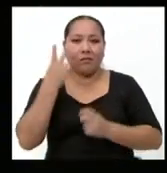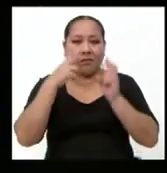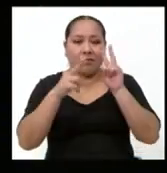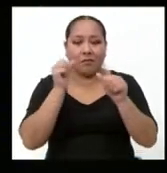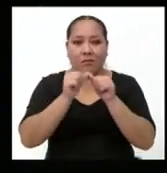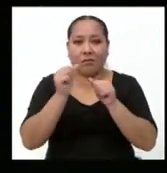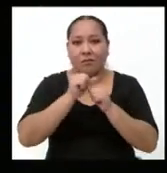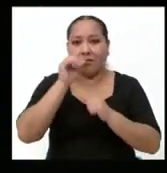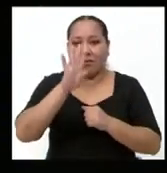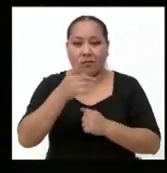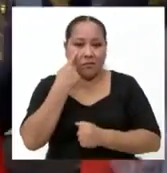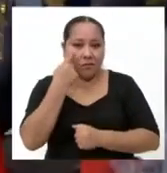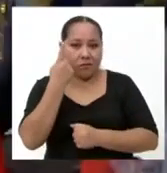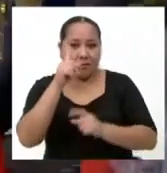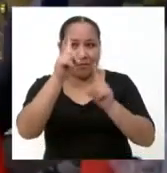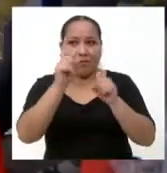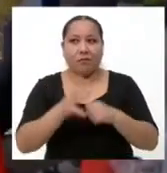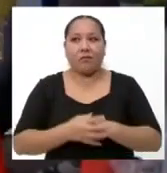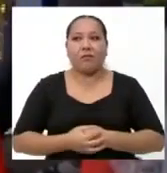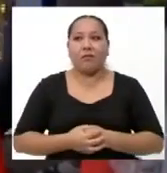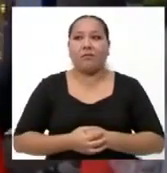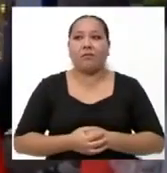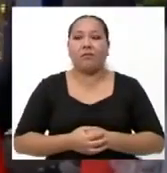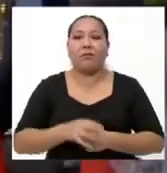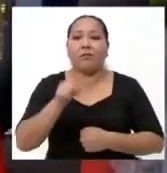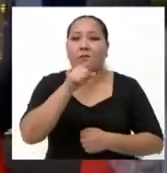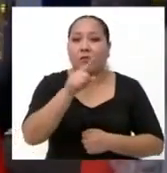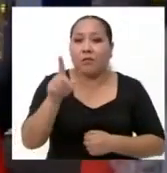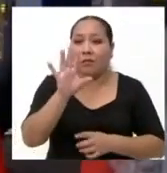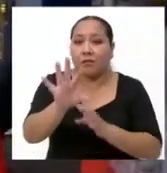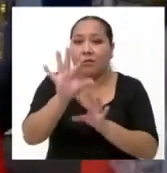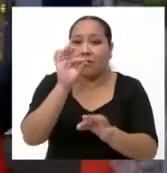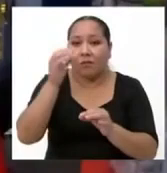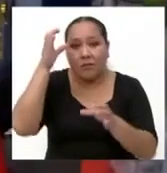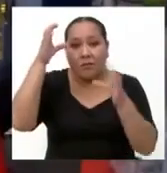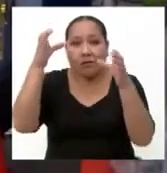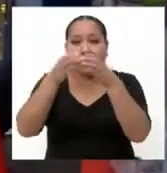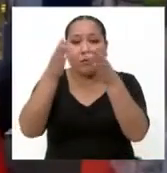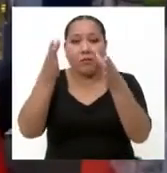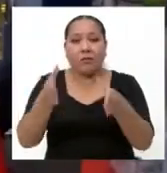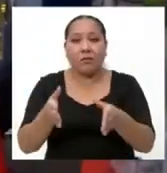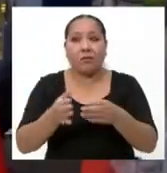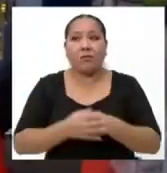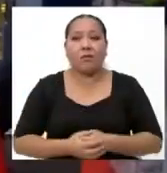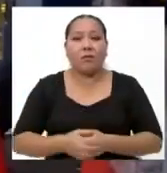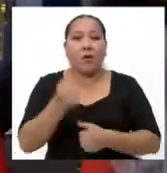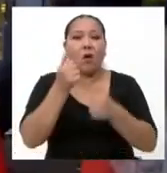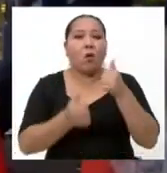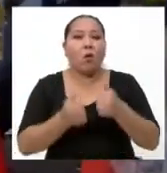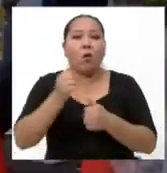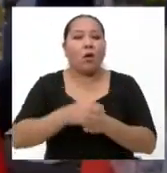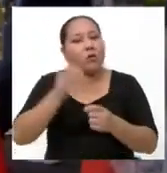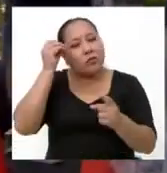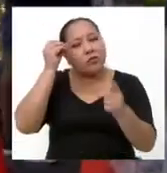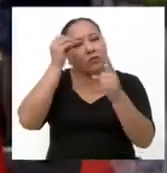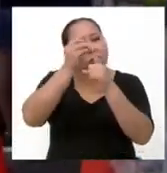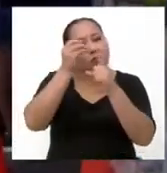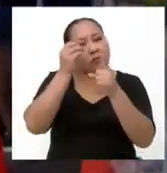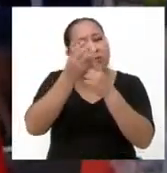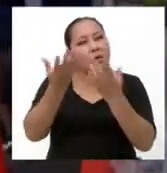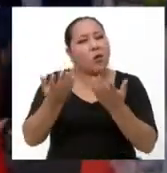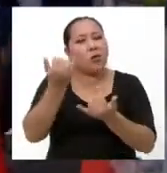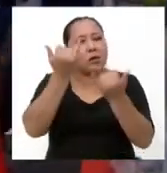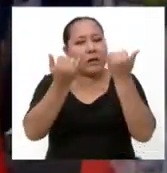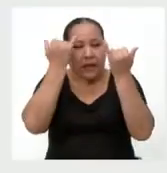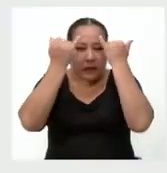cuatro. Conozcamos la pregunta. Si usted es elegido congresista, ¿cuáles serían sus propuestas para el